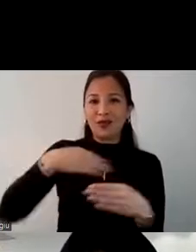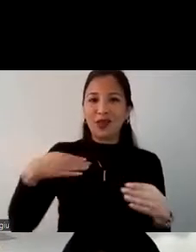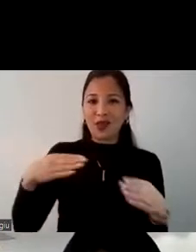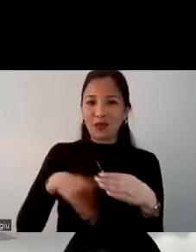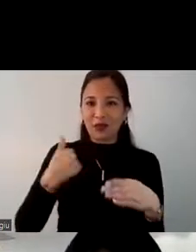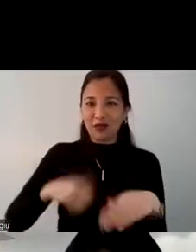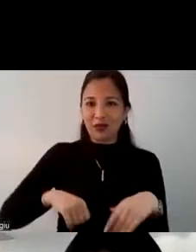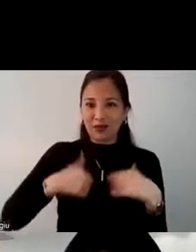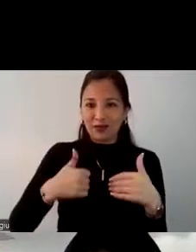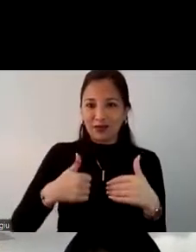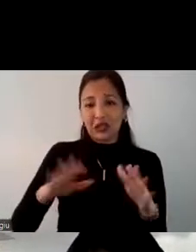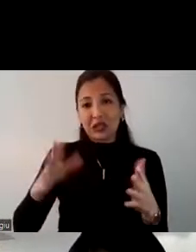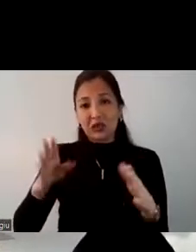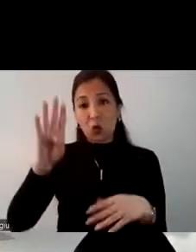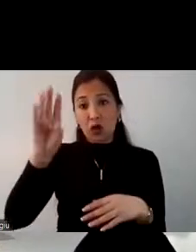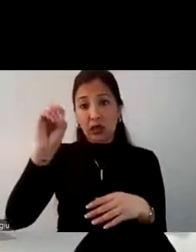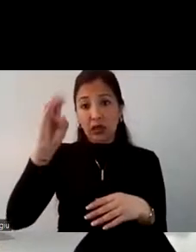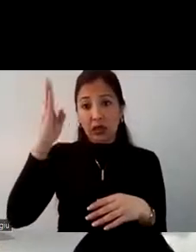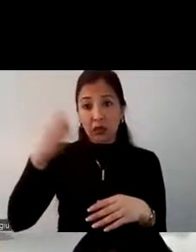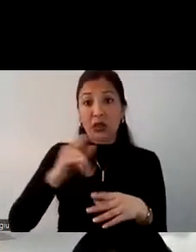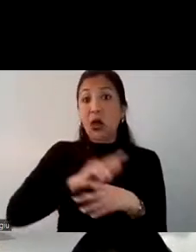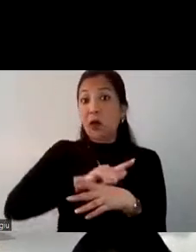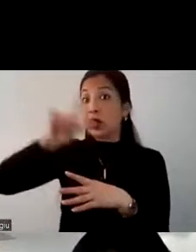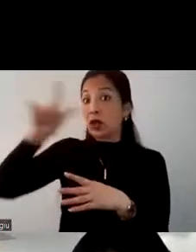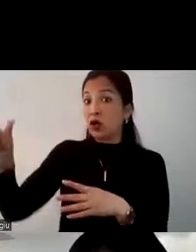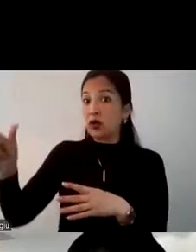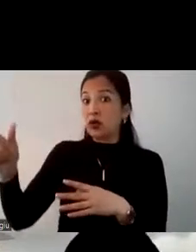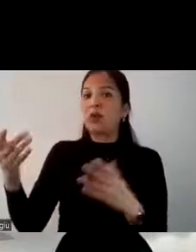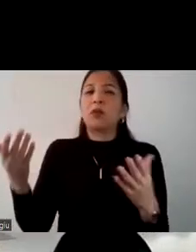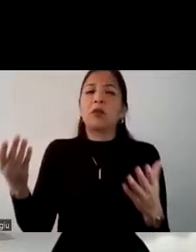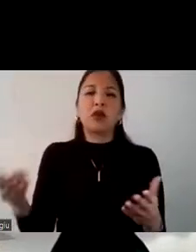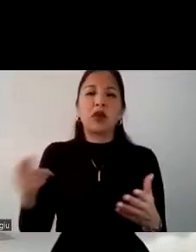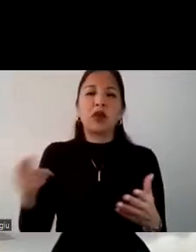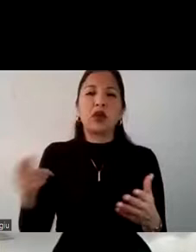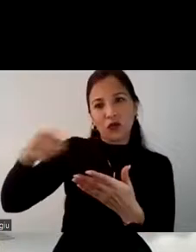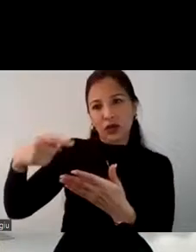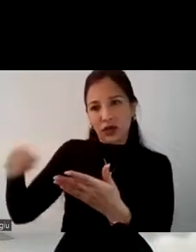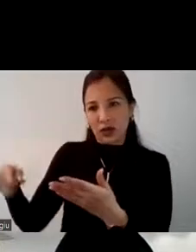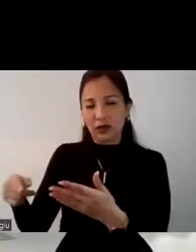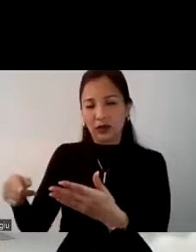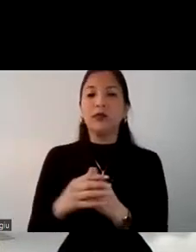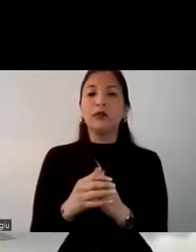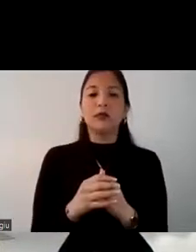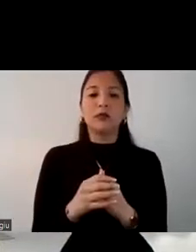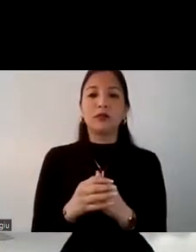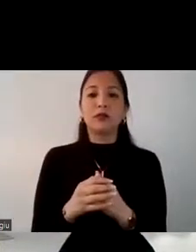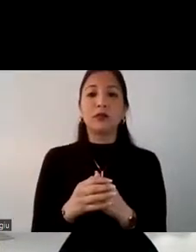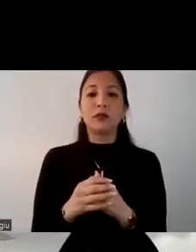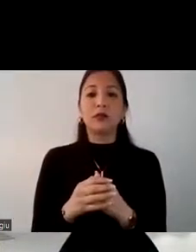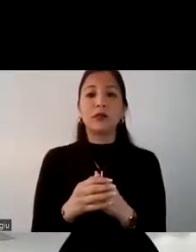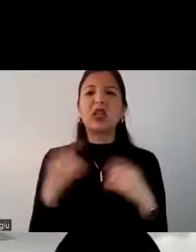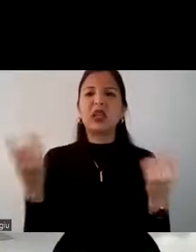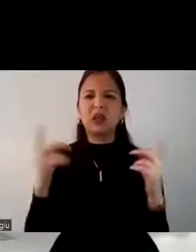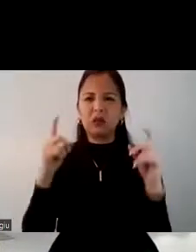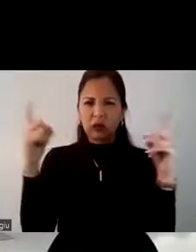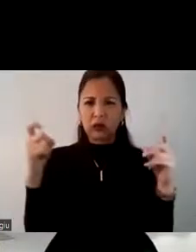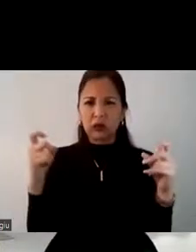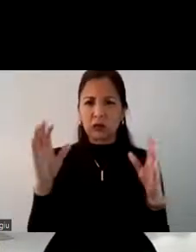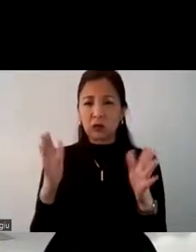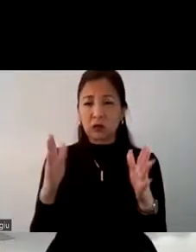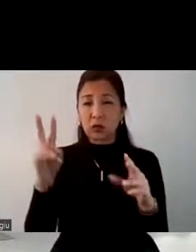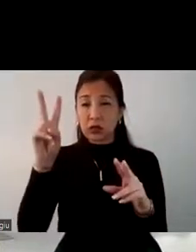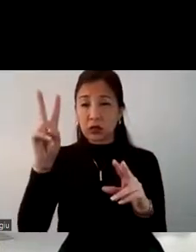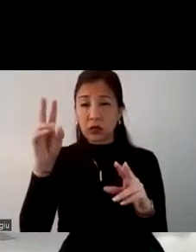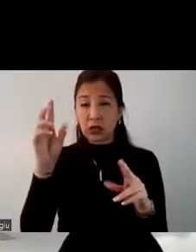Y el 40% también viajó, pero lo hizo fuera de su región de residencia. ¿Qué quiere decir esto? Que 7 de cada 10